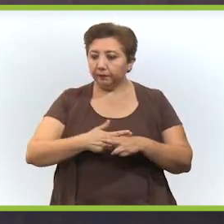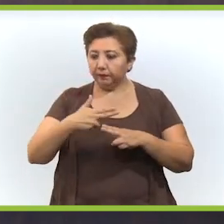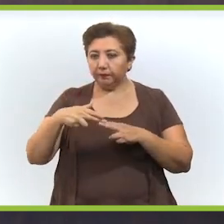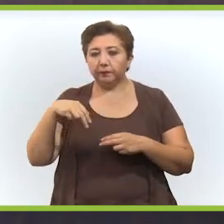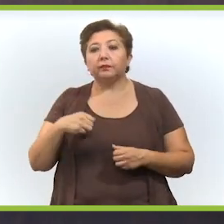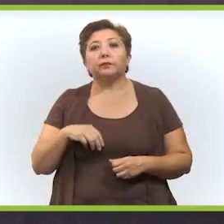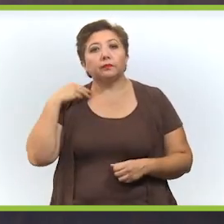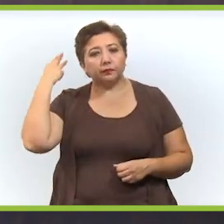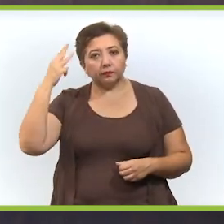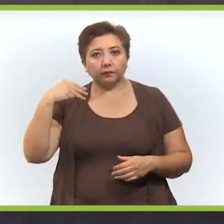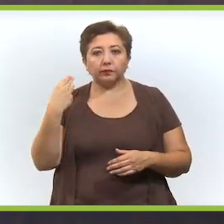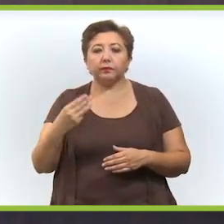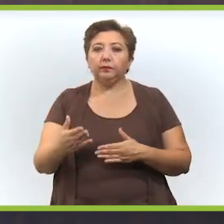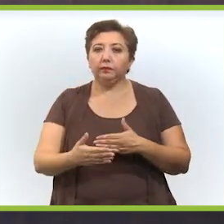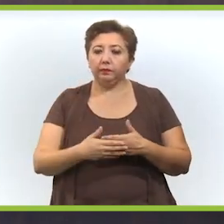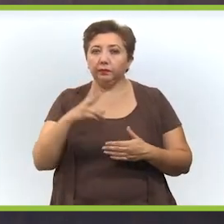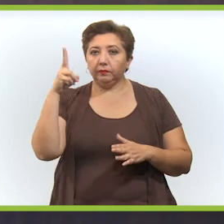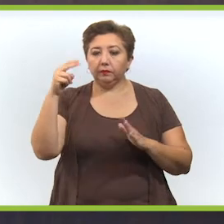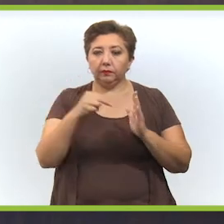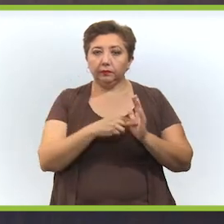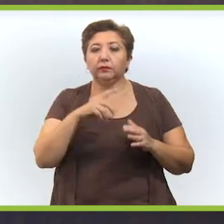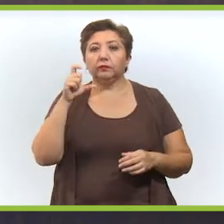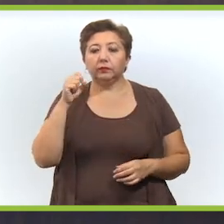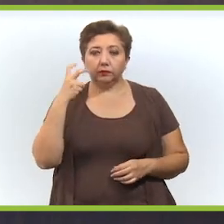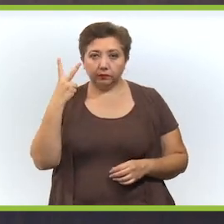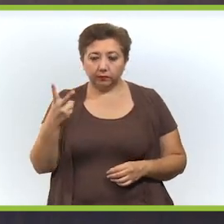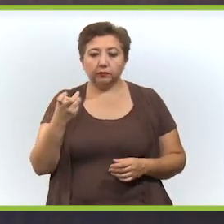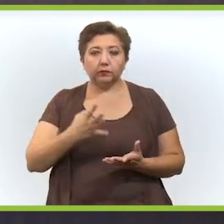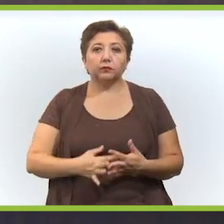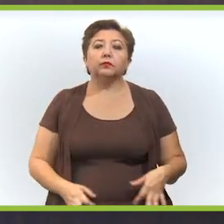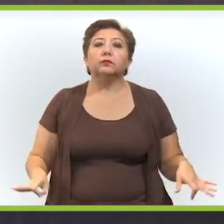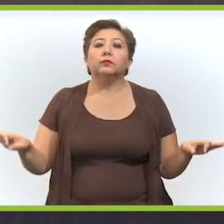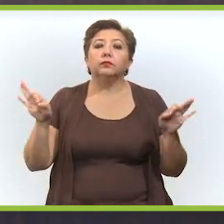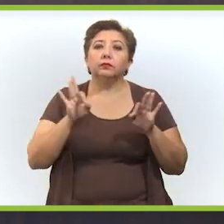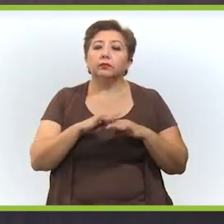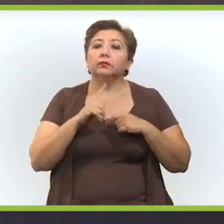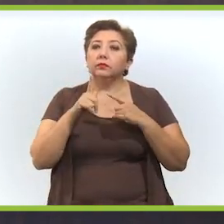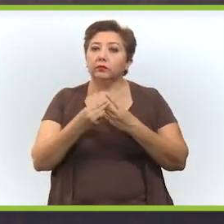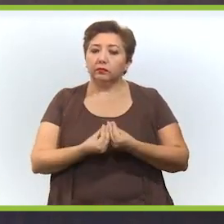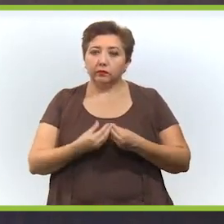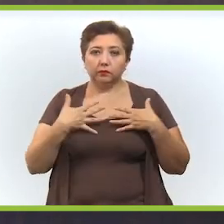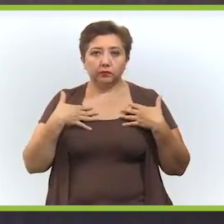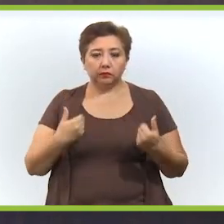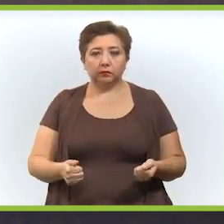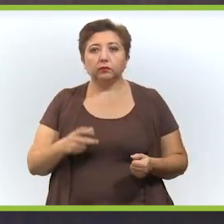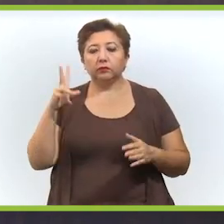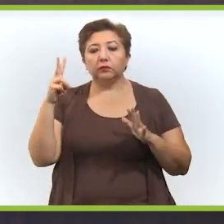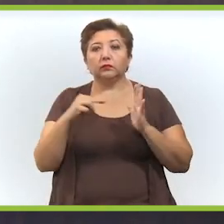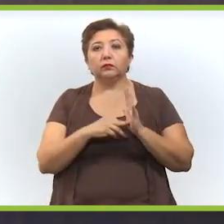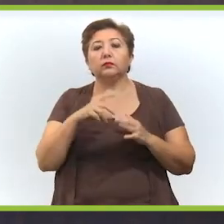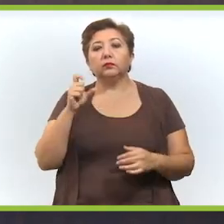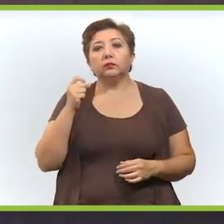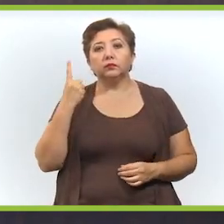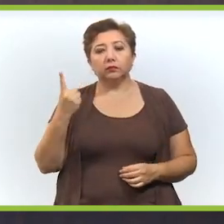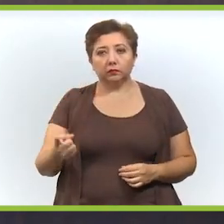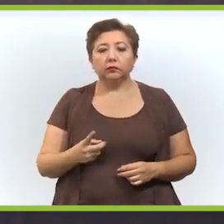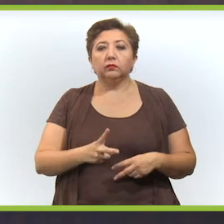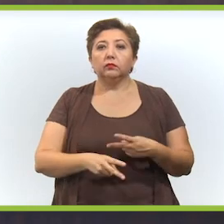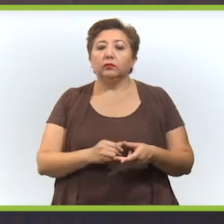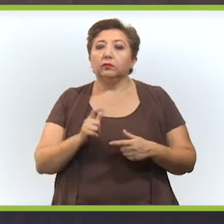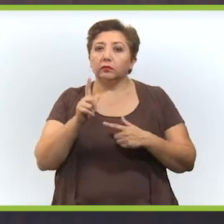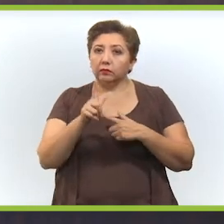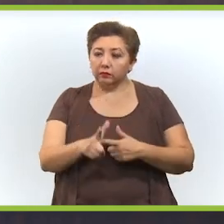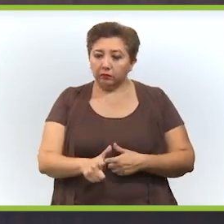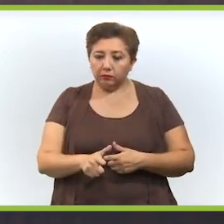y así el calendario llega hasta marzo, pero del año 2022. Entonces, es importantísimo que todos entendamos que el año